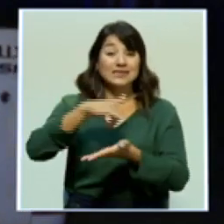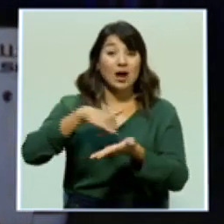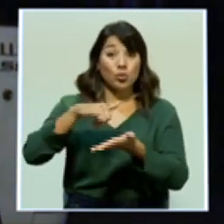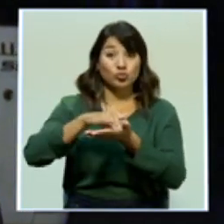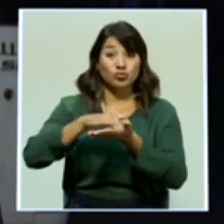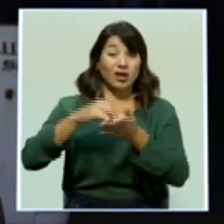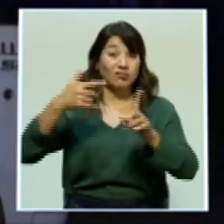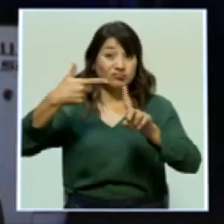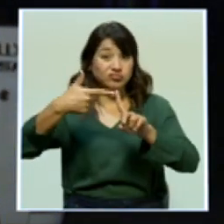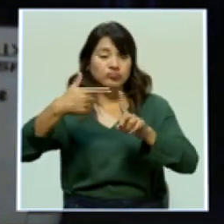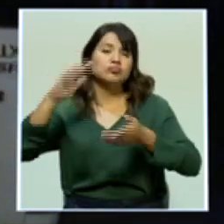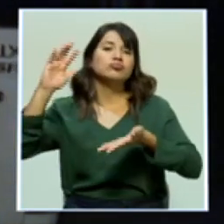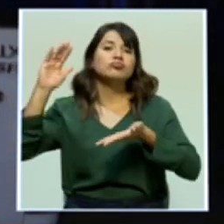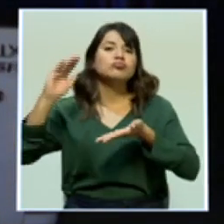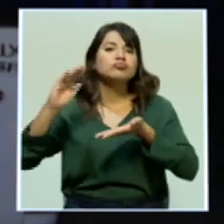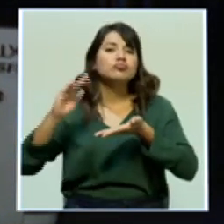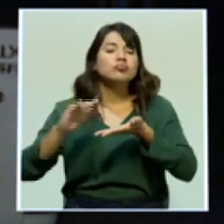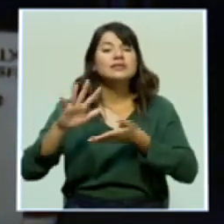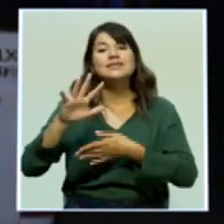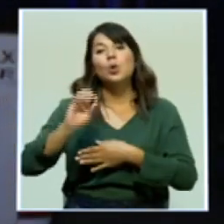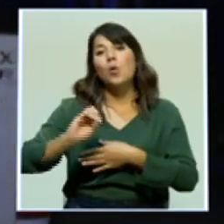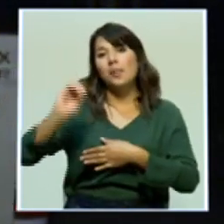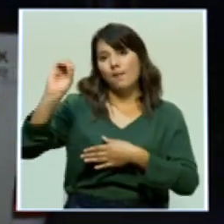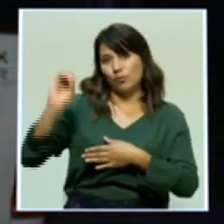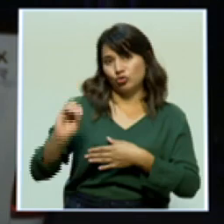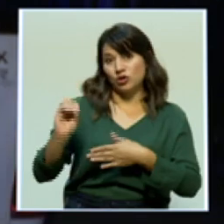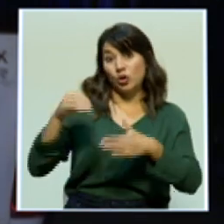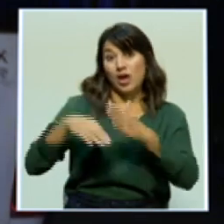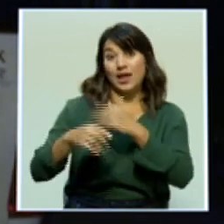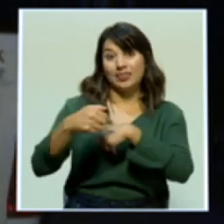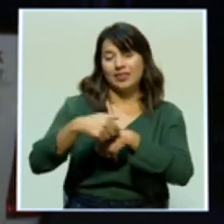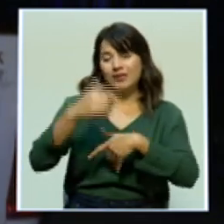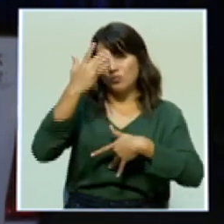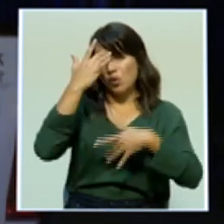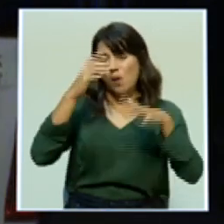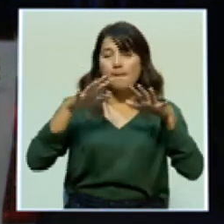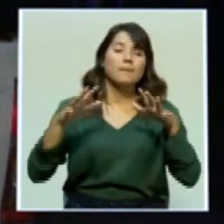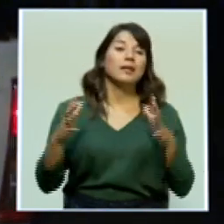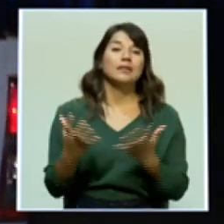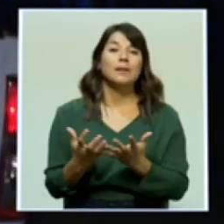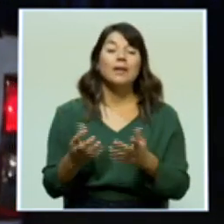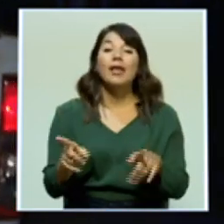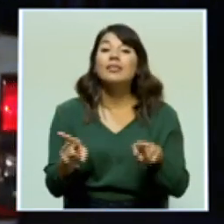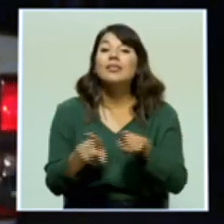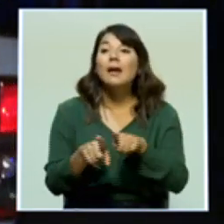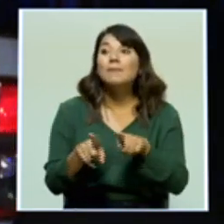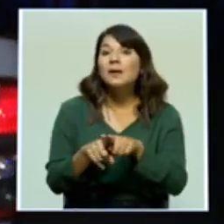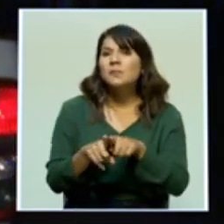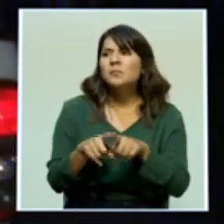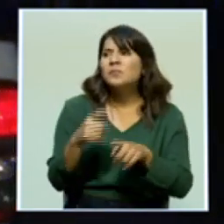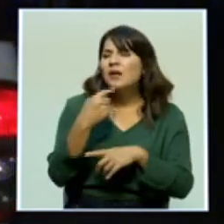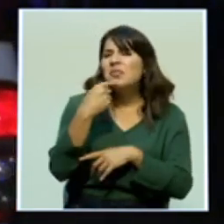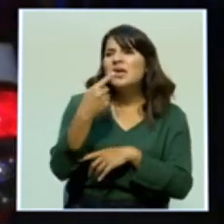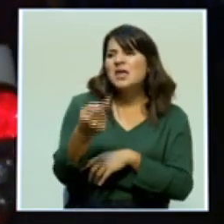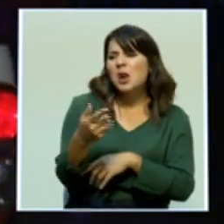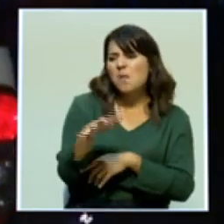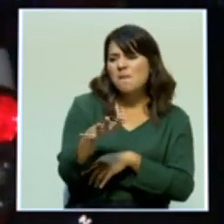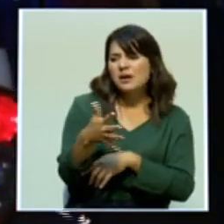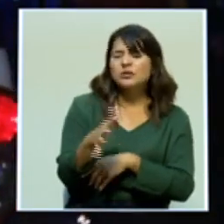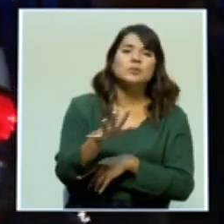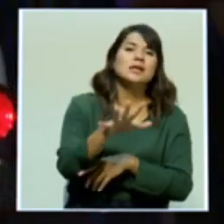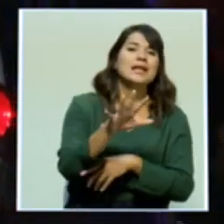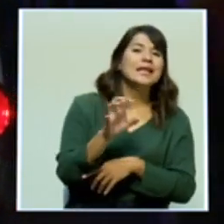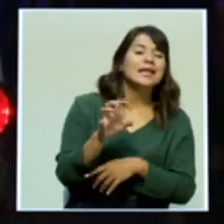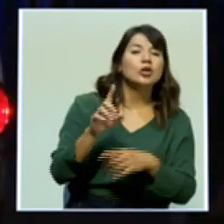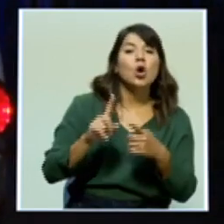% durante estos meses de la pandemia. Informaron que recibían al menos entre 500